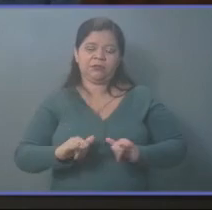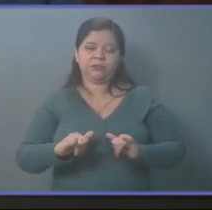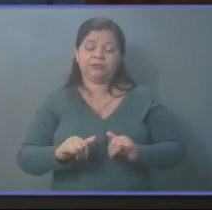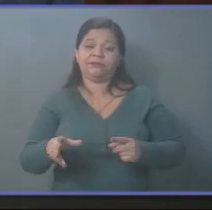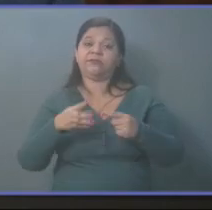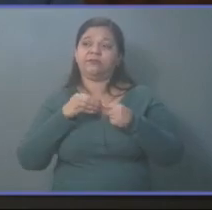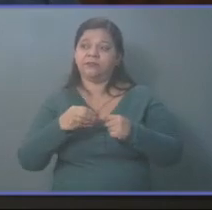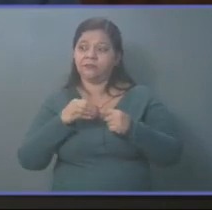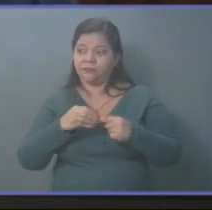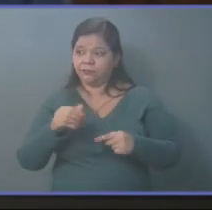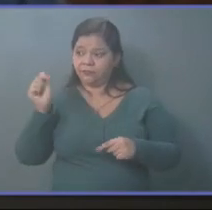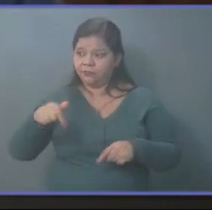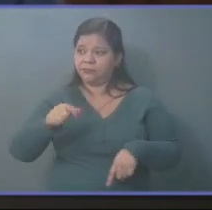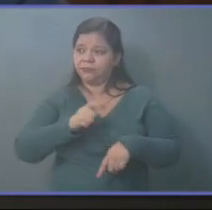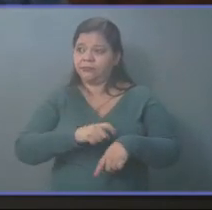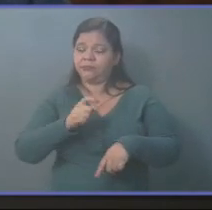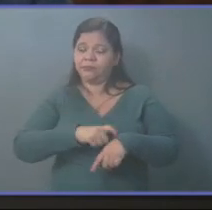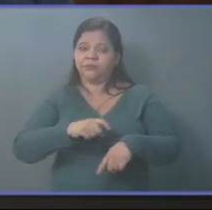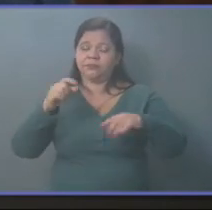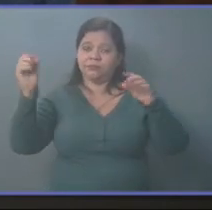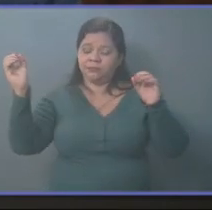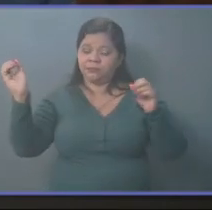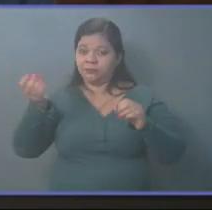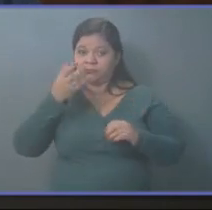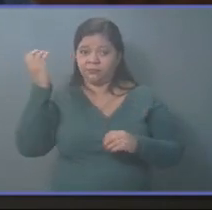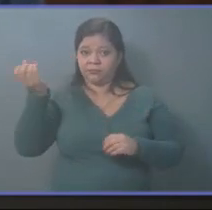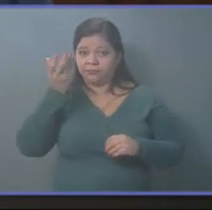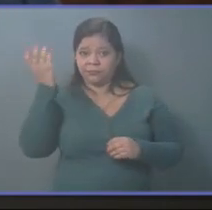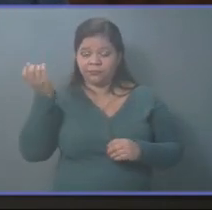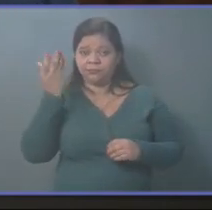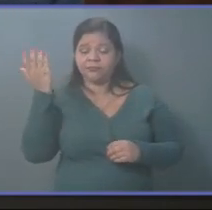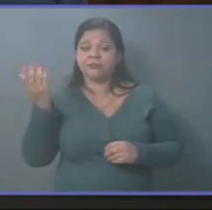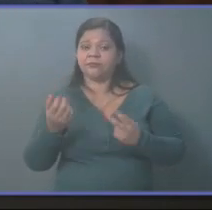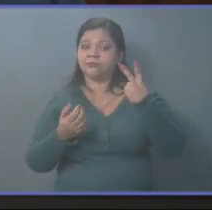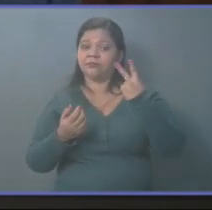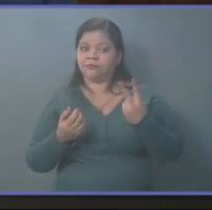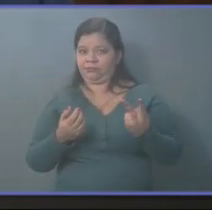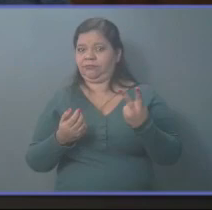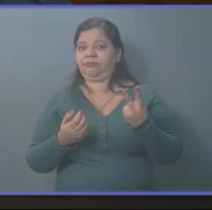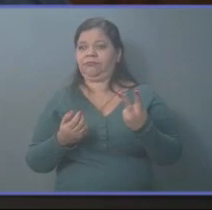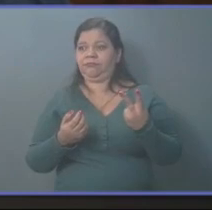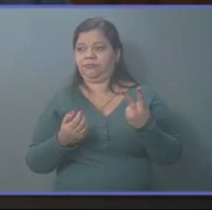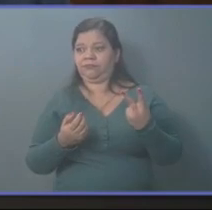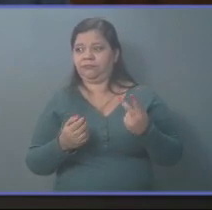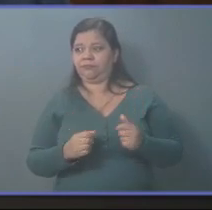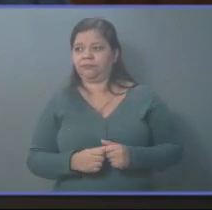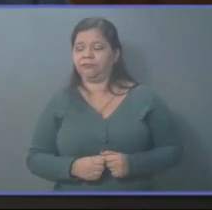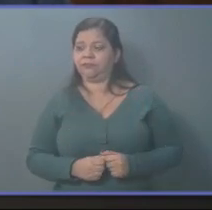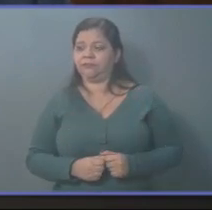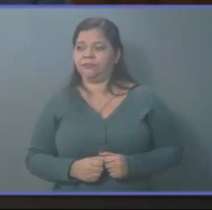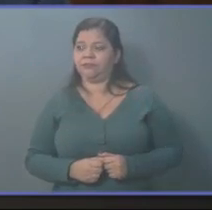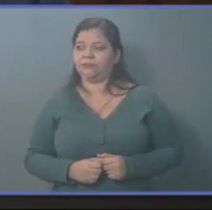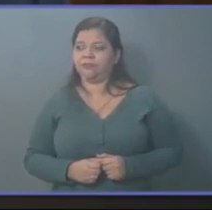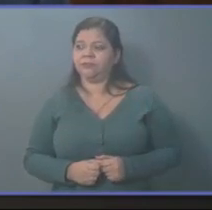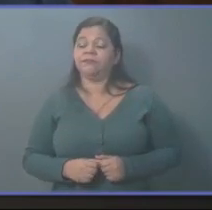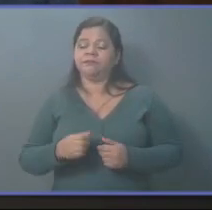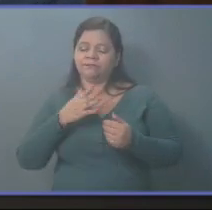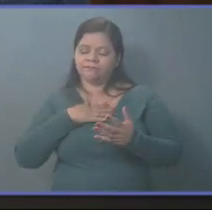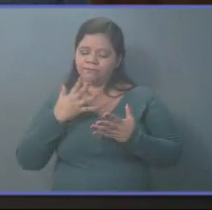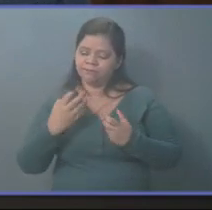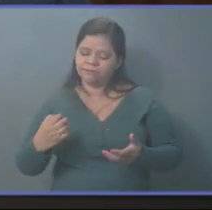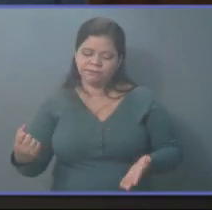especialmente en este momento de emergencia, de dos emergencias. Y eso quiero